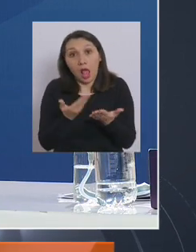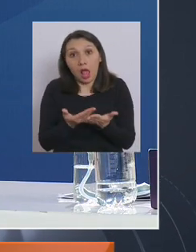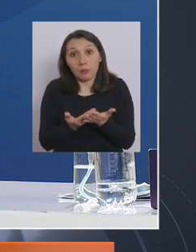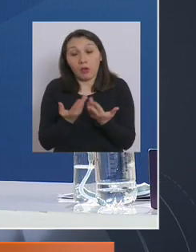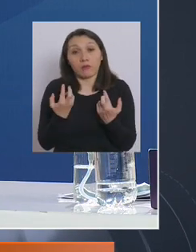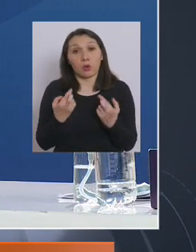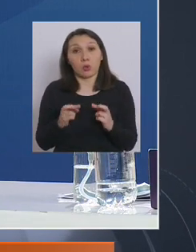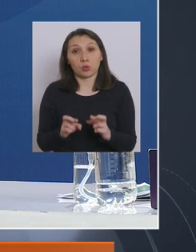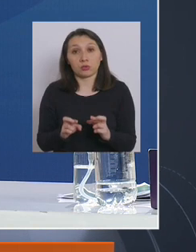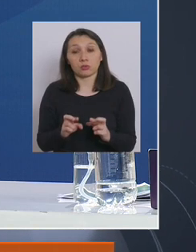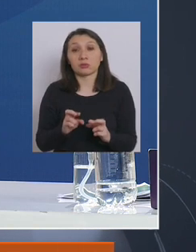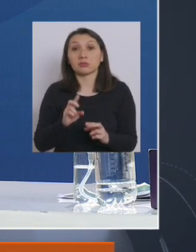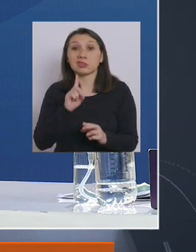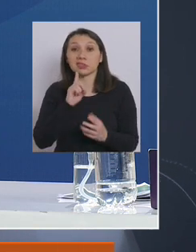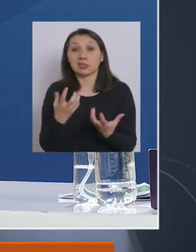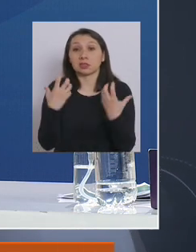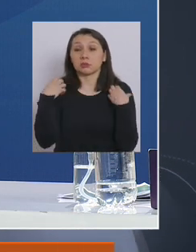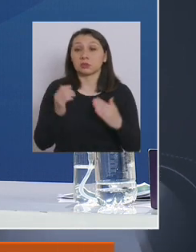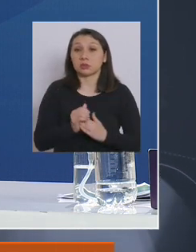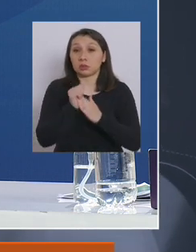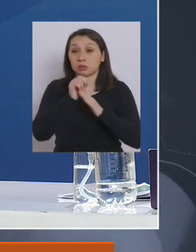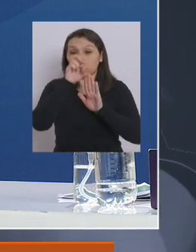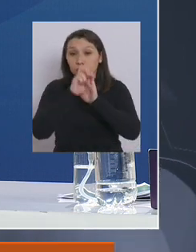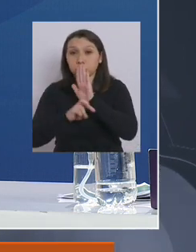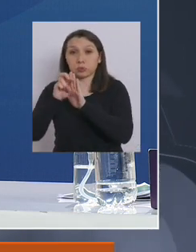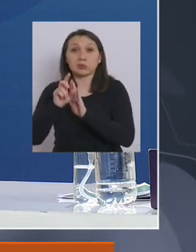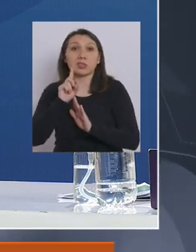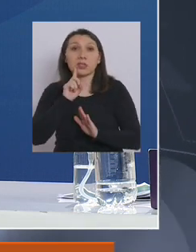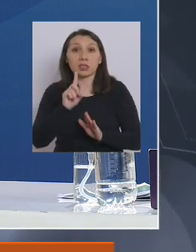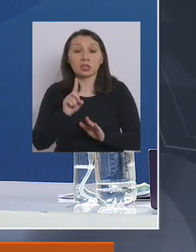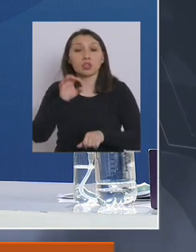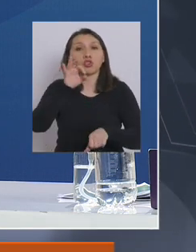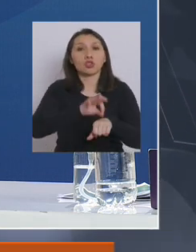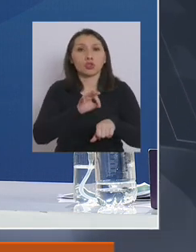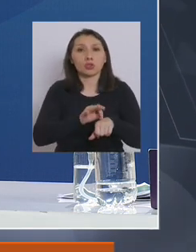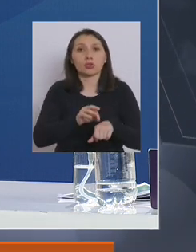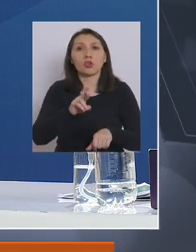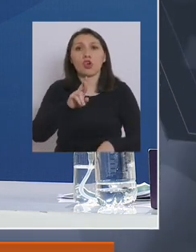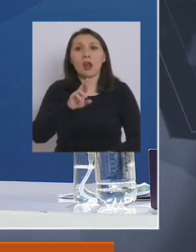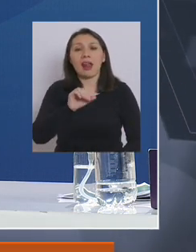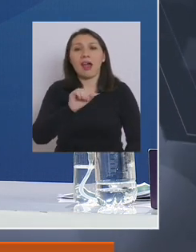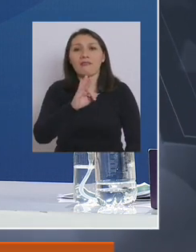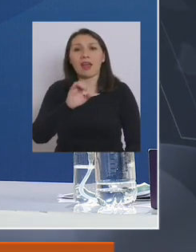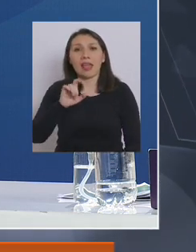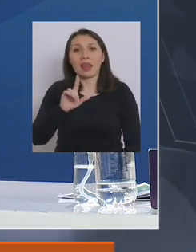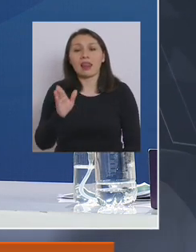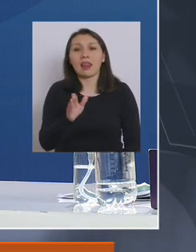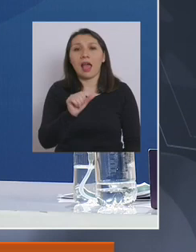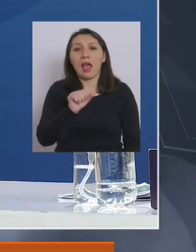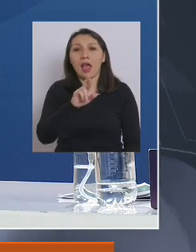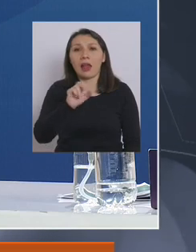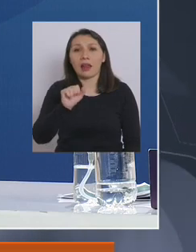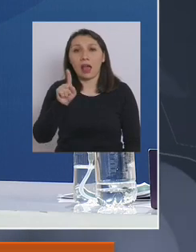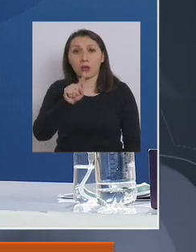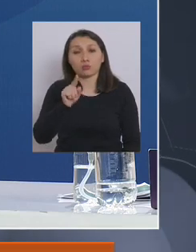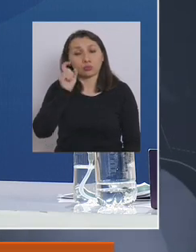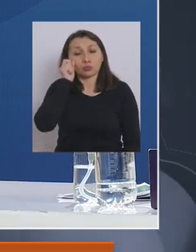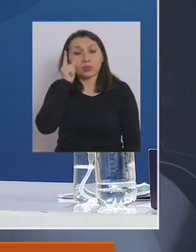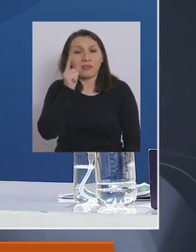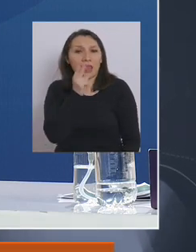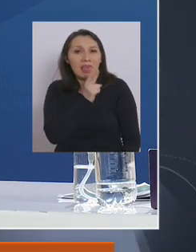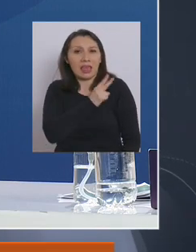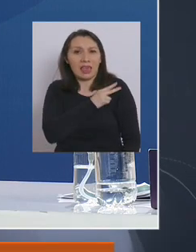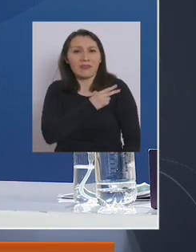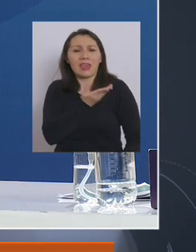oportunidad que quien ha liderado todos estos proyectos es el doctor Rafael Araos. Él, como ustedes saben, como jefe de